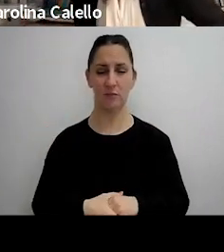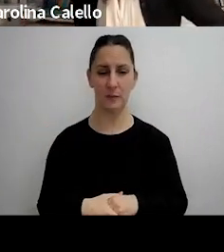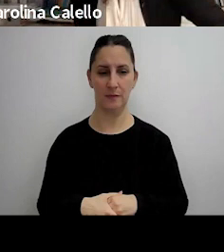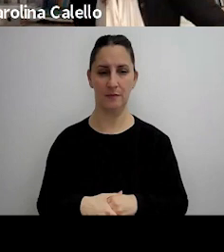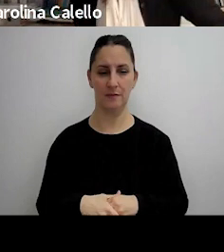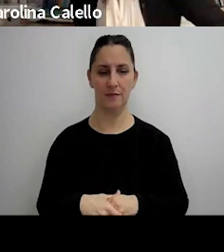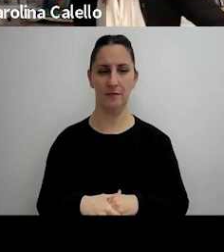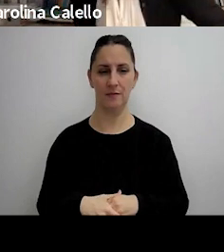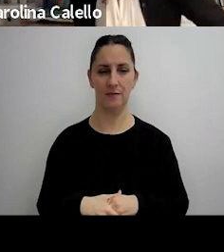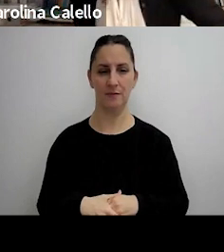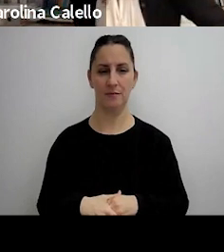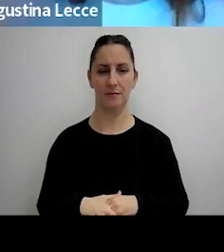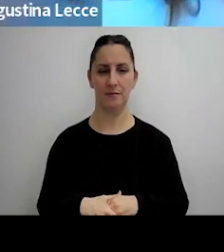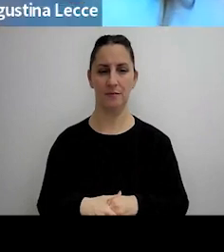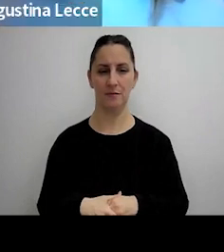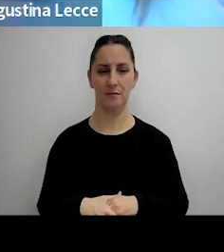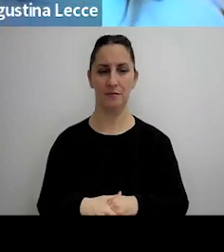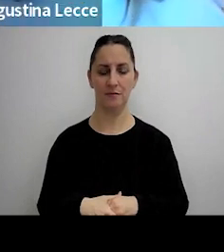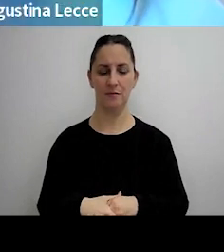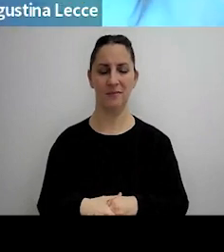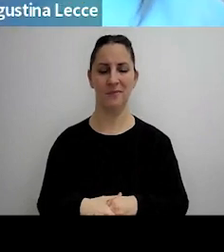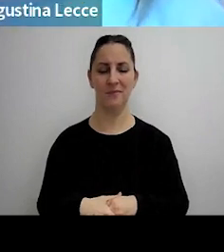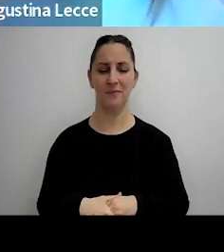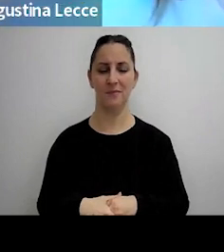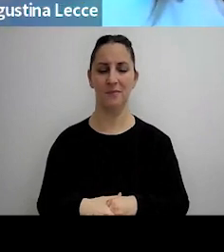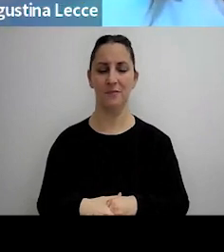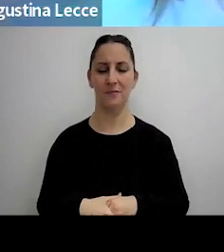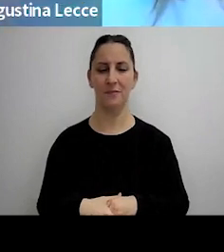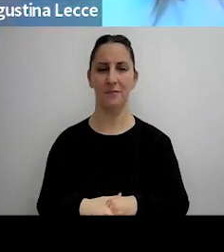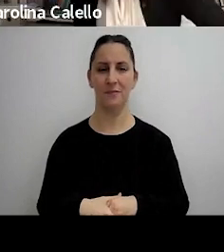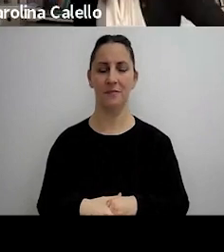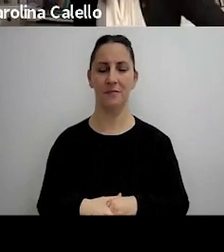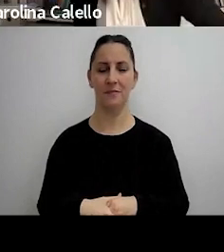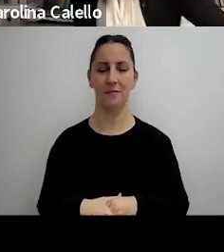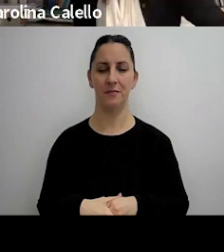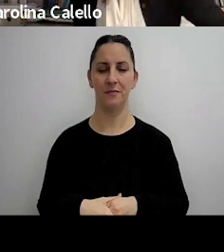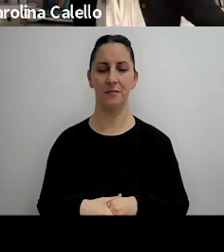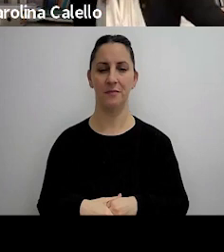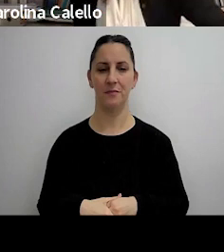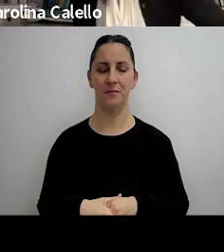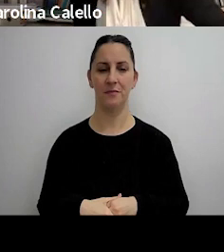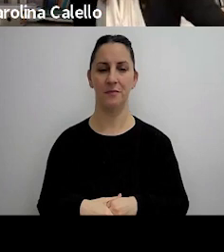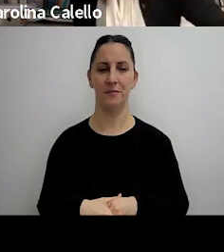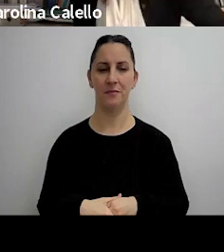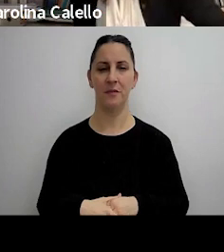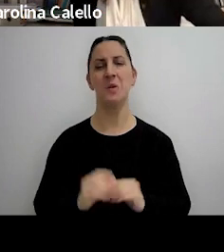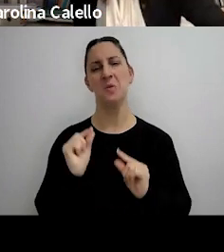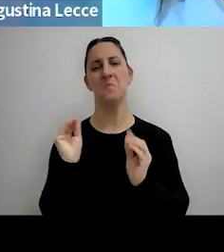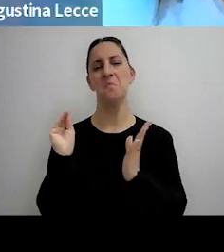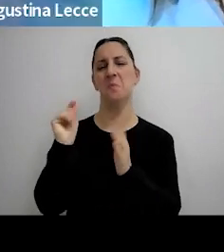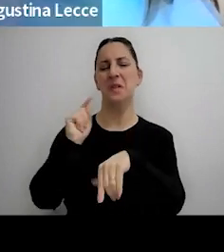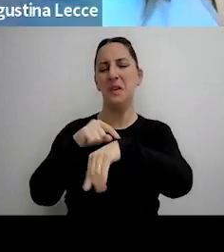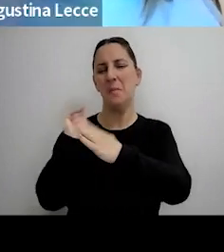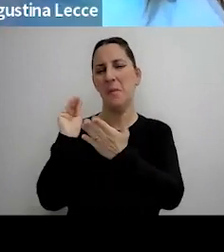bueno sí Carolina pero si tenemos que extenderlos unos minutitos más no hay